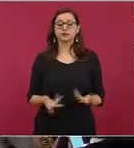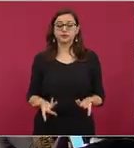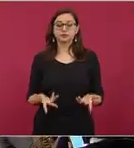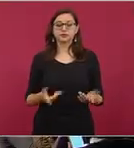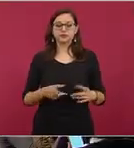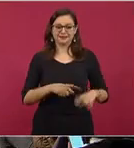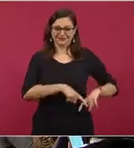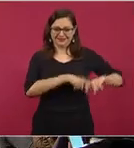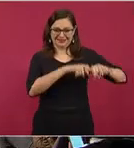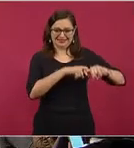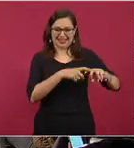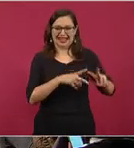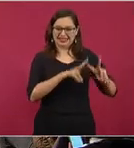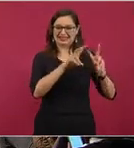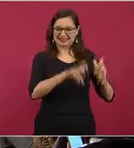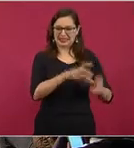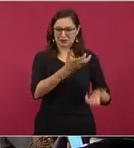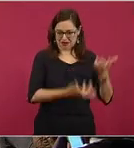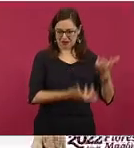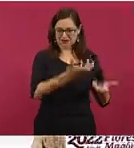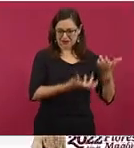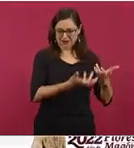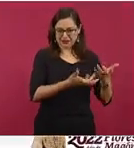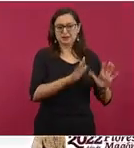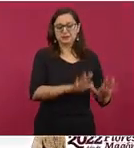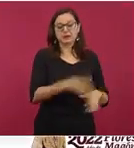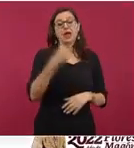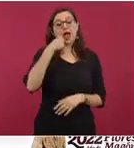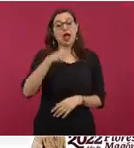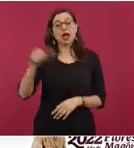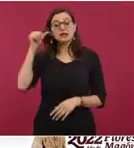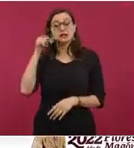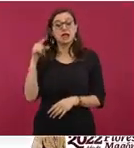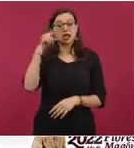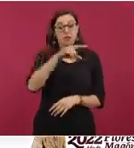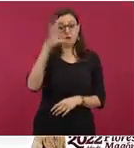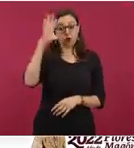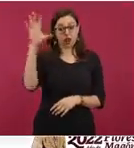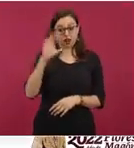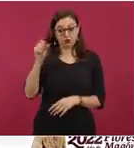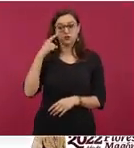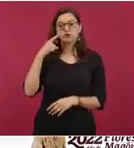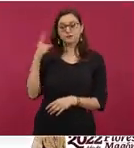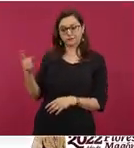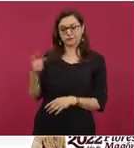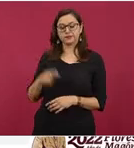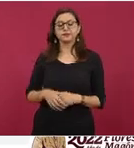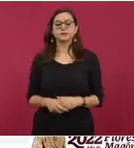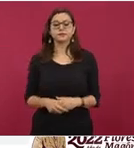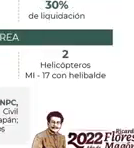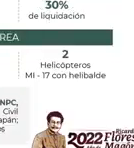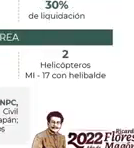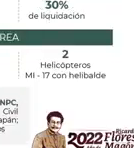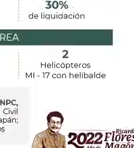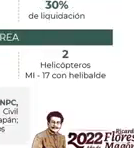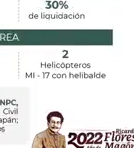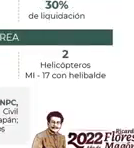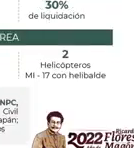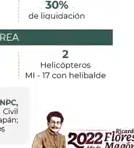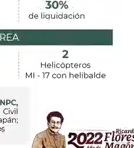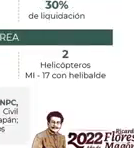de ayer estuvimos en Tepoztlán, Morelos, el día martes 22 de marzo,